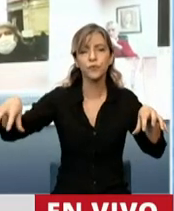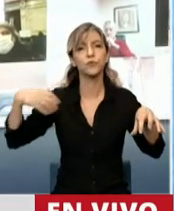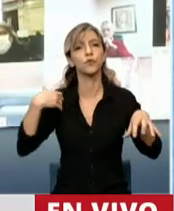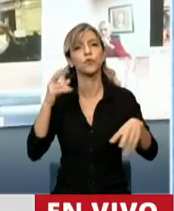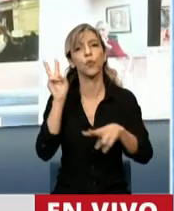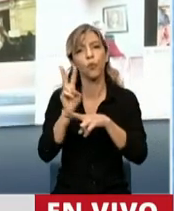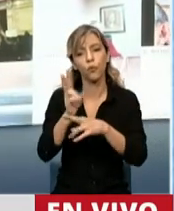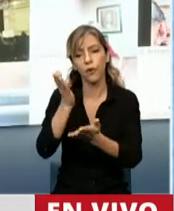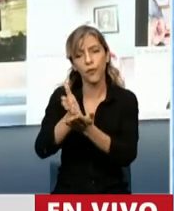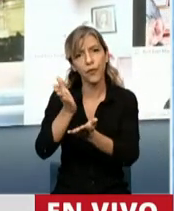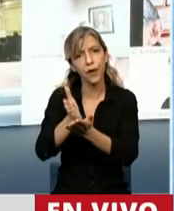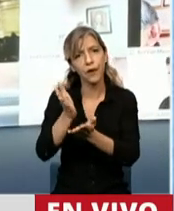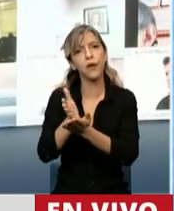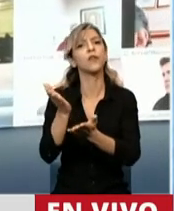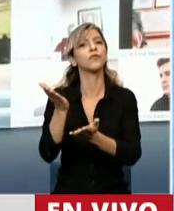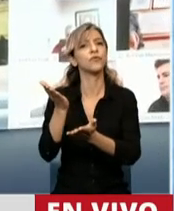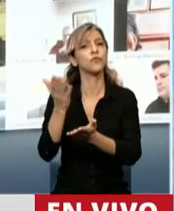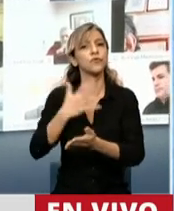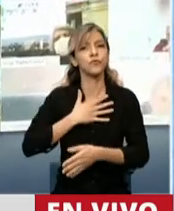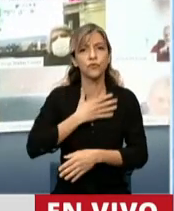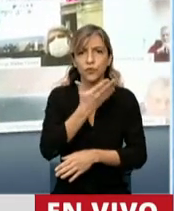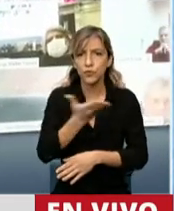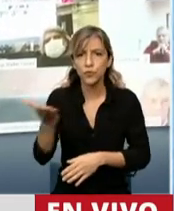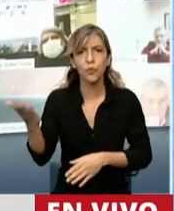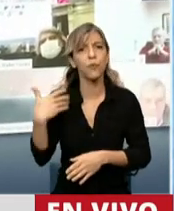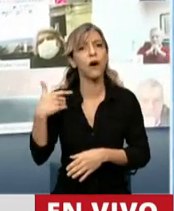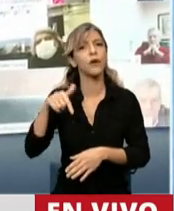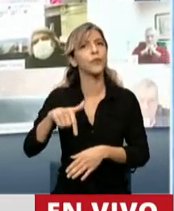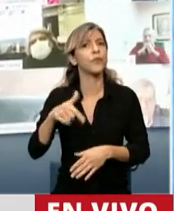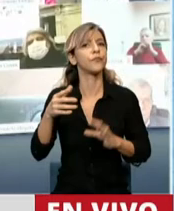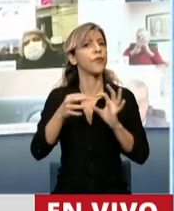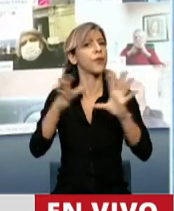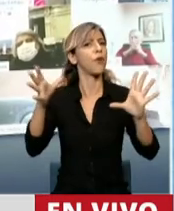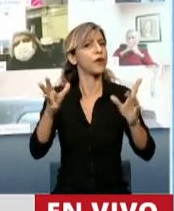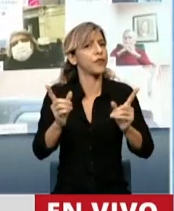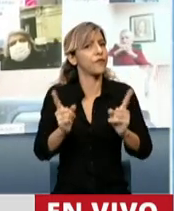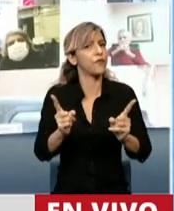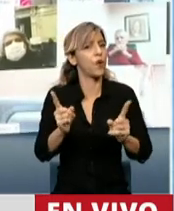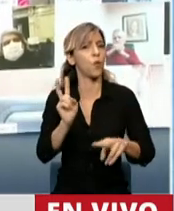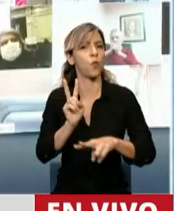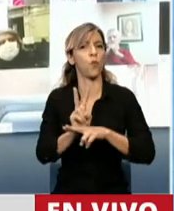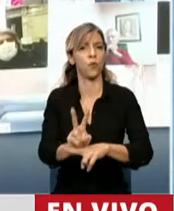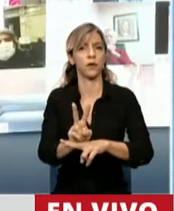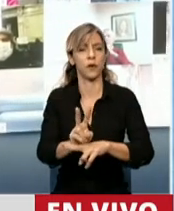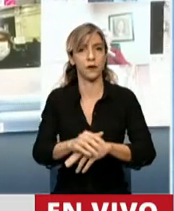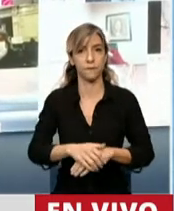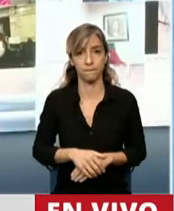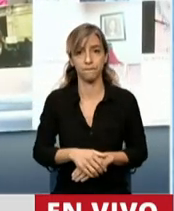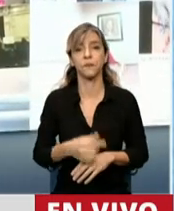que no haya retrocesos en la calidad democrática, quiero plantear un hecho que considero muy grave